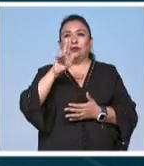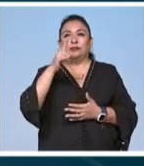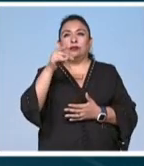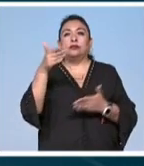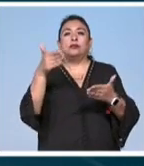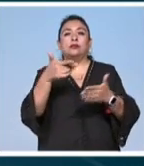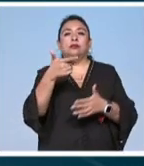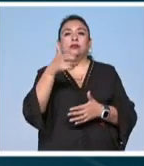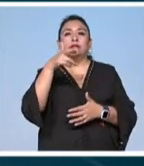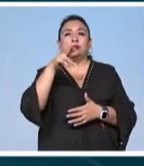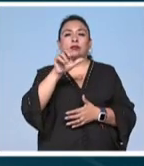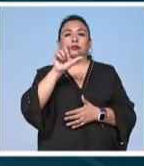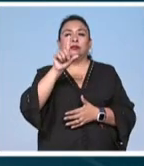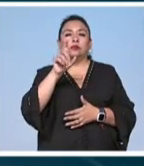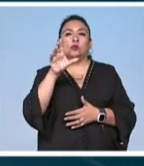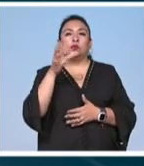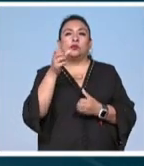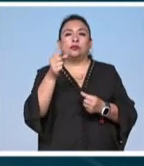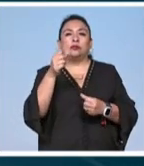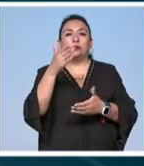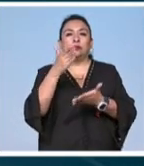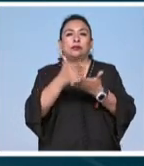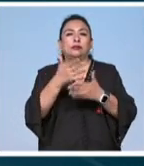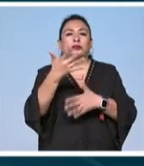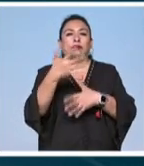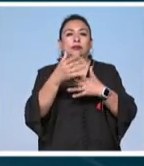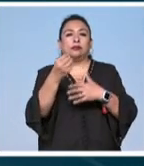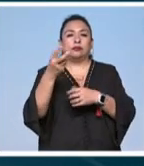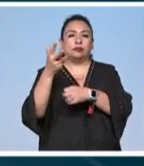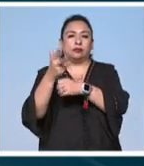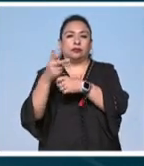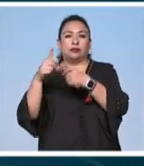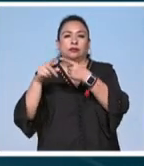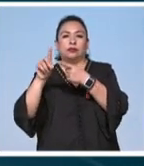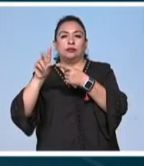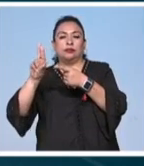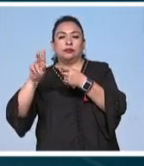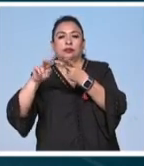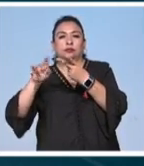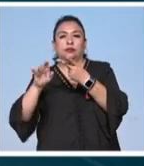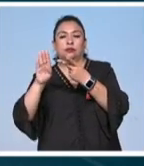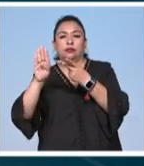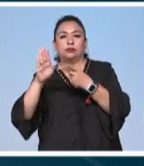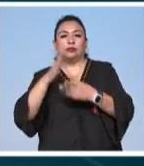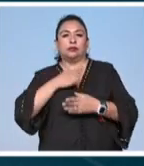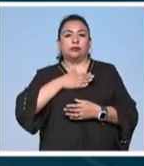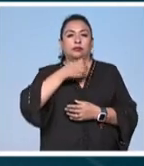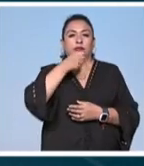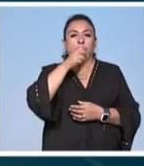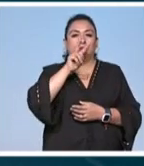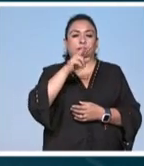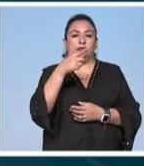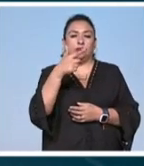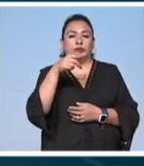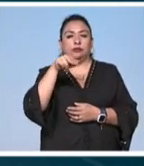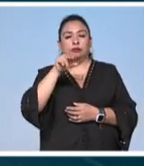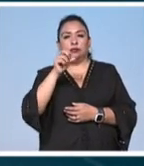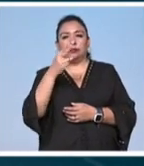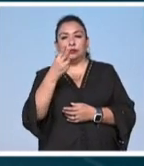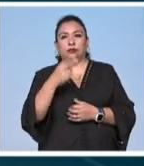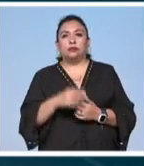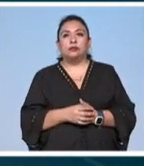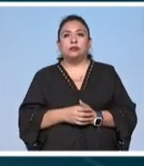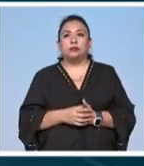presenta en la galería agua fuerte hasta el 15 de octubre en la cámara daniel rodríguez y juan carlos valencia víctor gaspar noticias 22